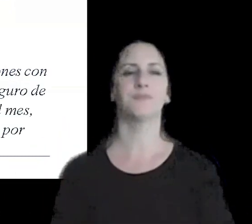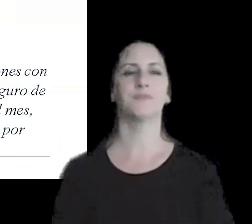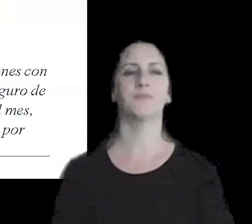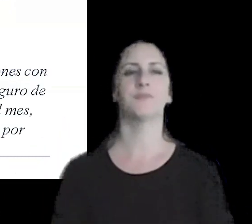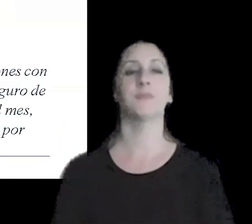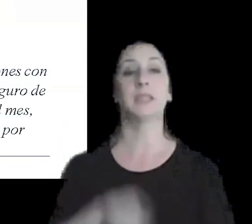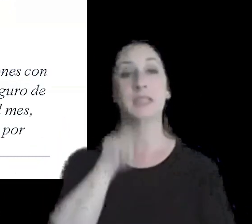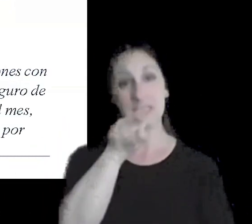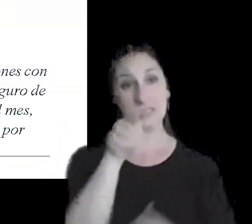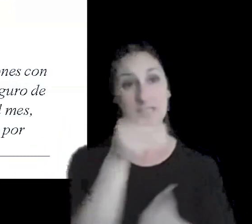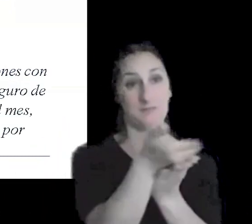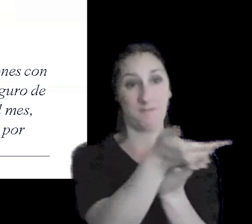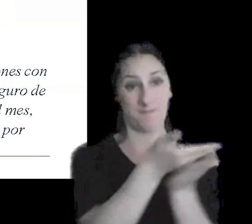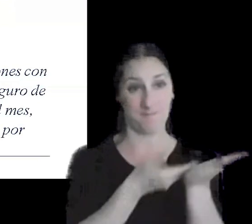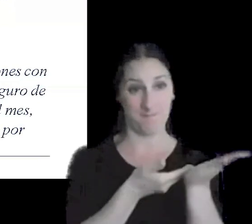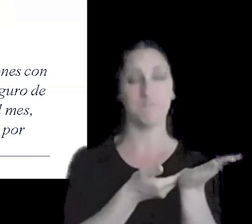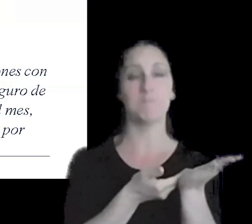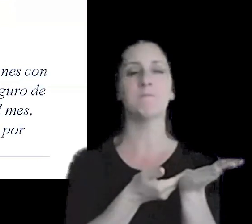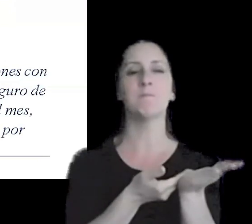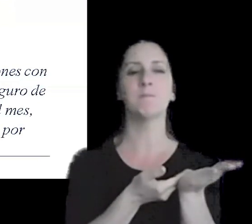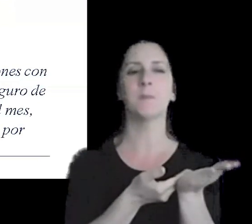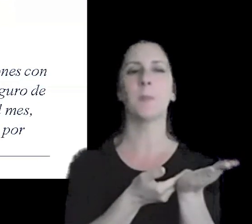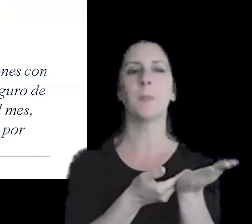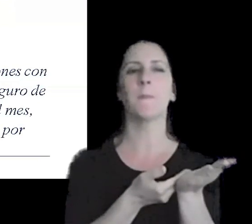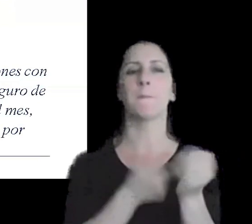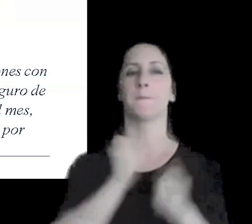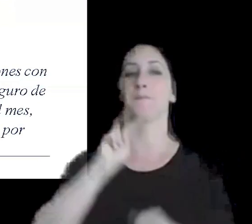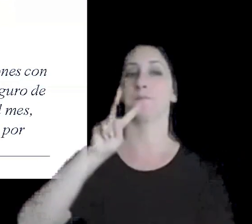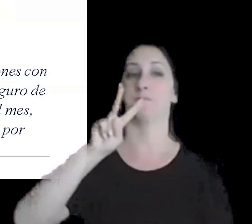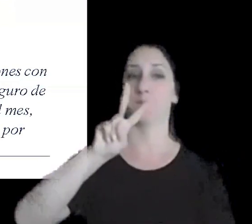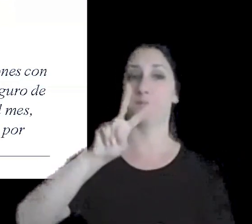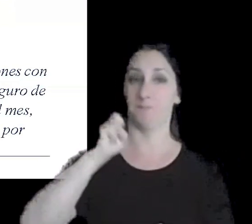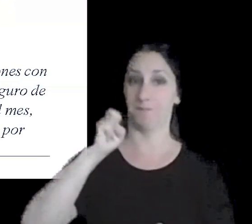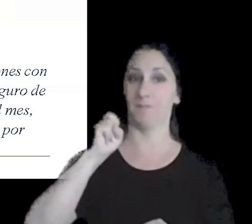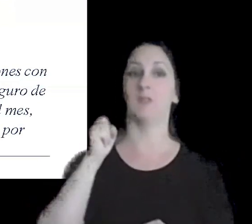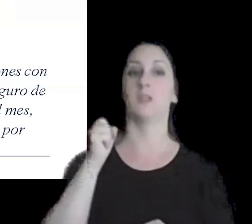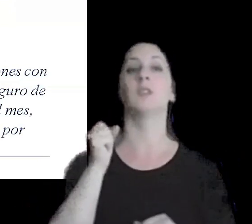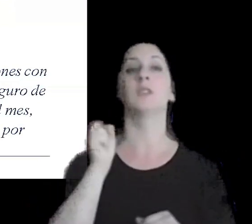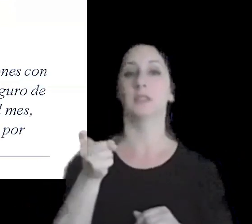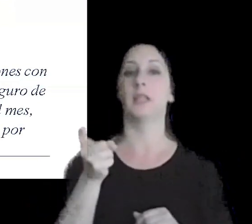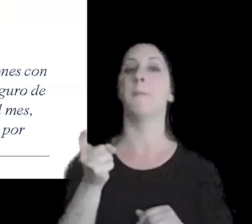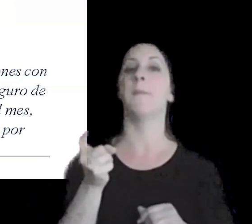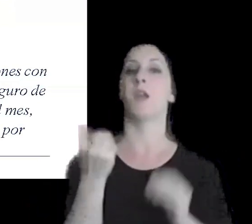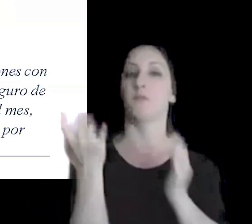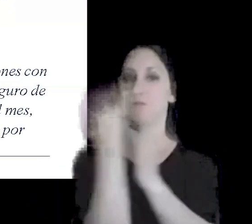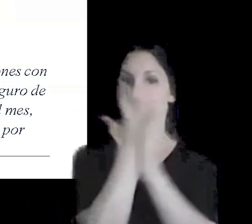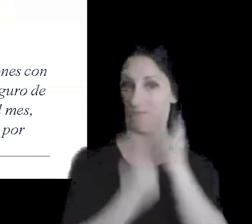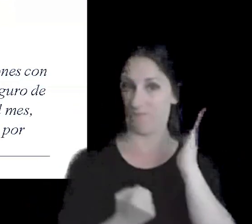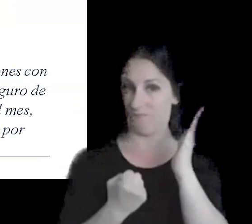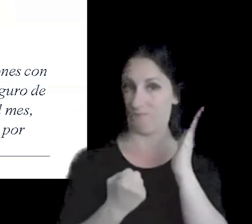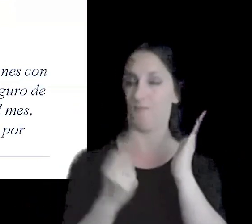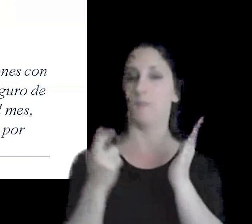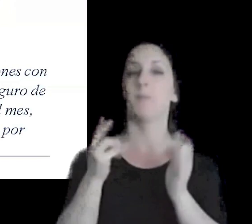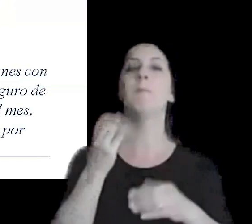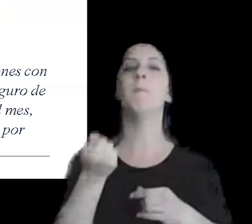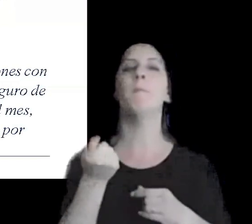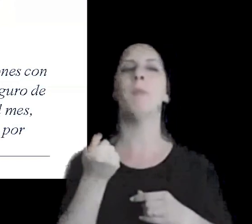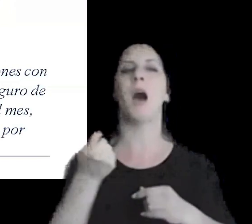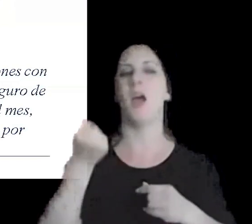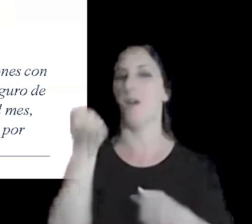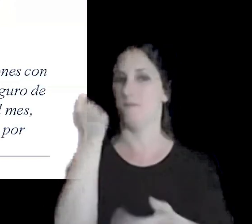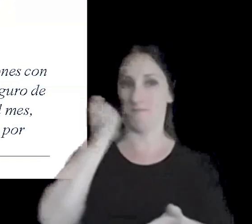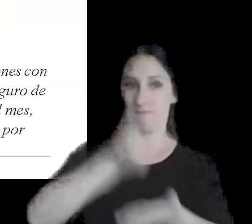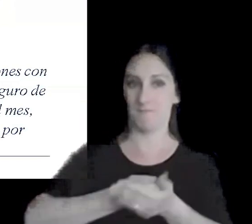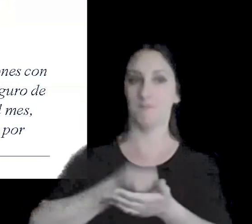régimen de percepción y retención así como autorretención para el ingreso de las cotizaciones